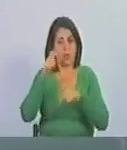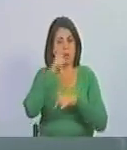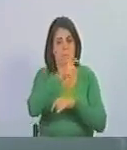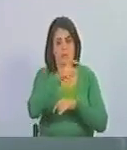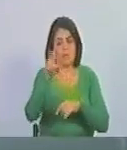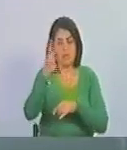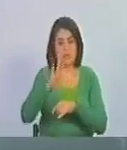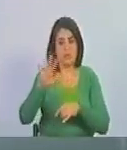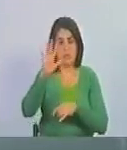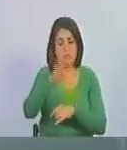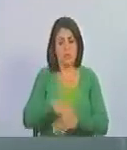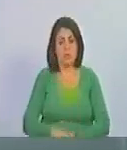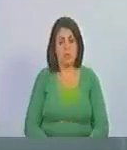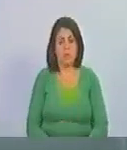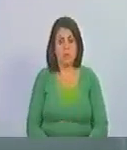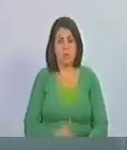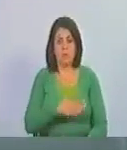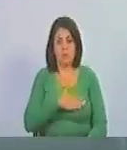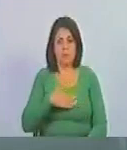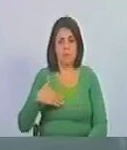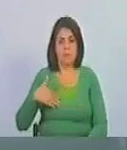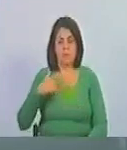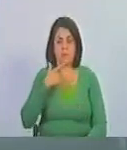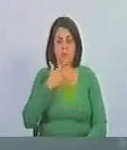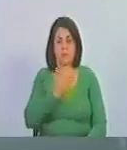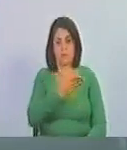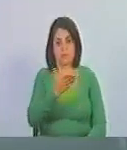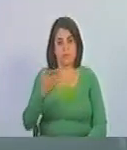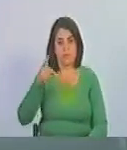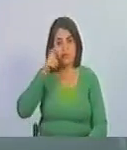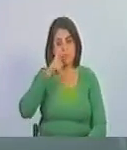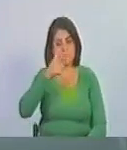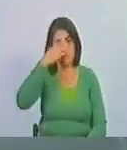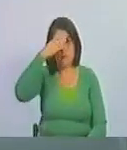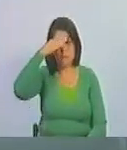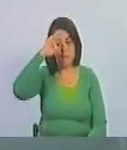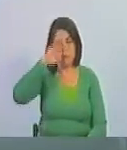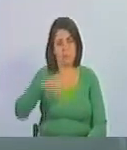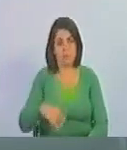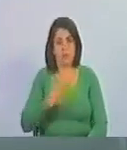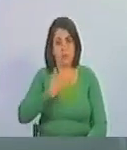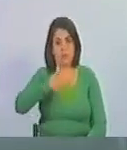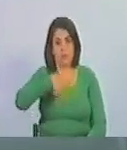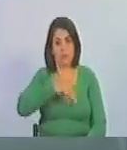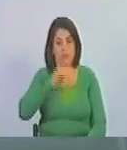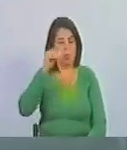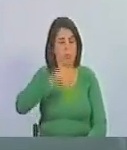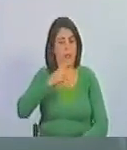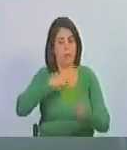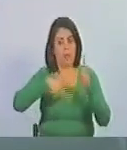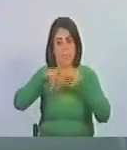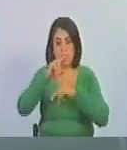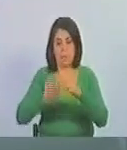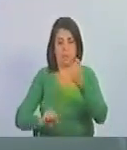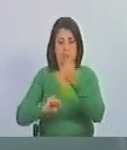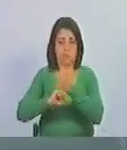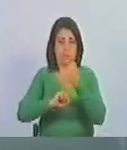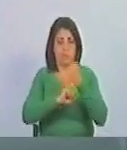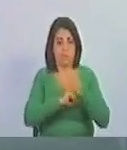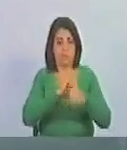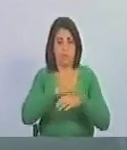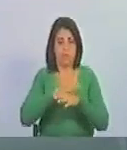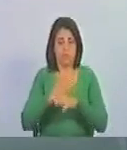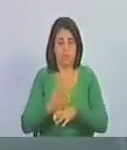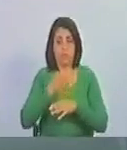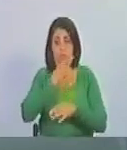venezolano, queremos transmitirle al pueblo cubano nuestro mayor nivel de solidaridad, de